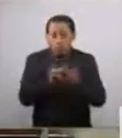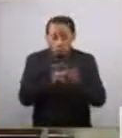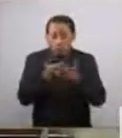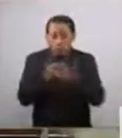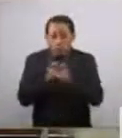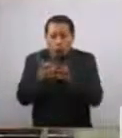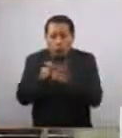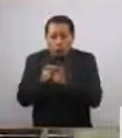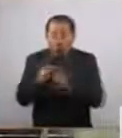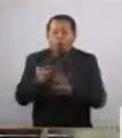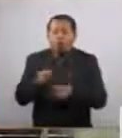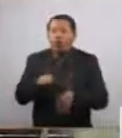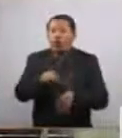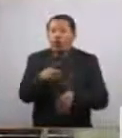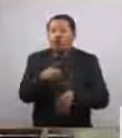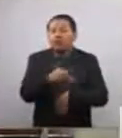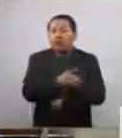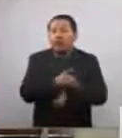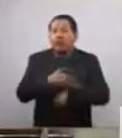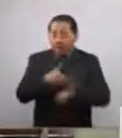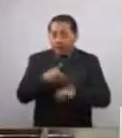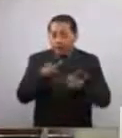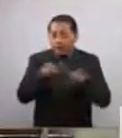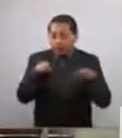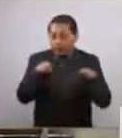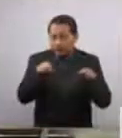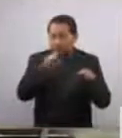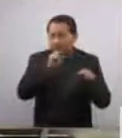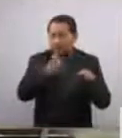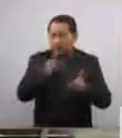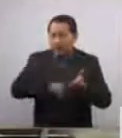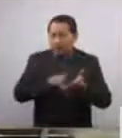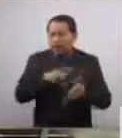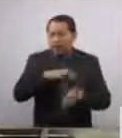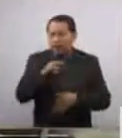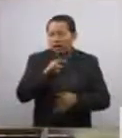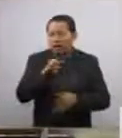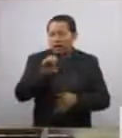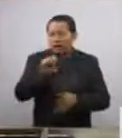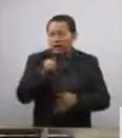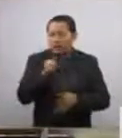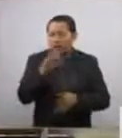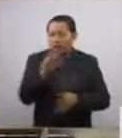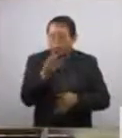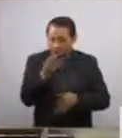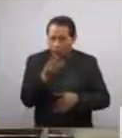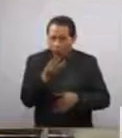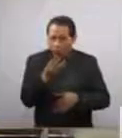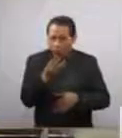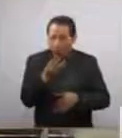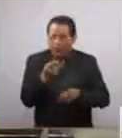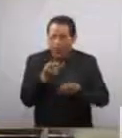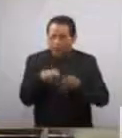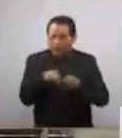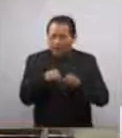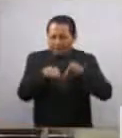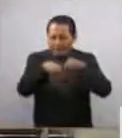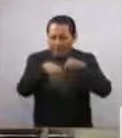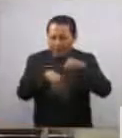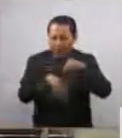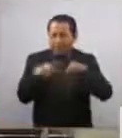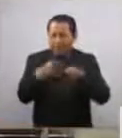11 familias lingüísticas y cuentan con 364 variantes dialectales.